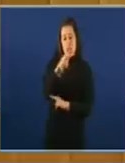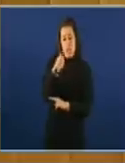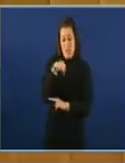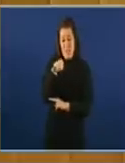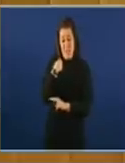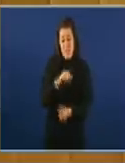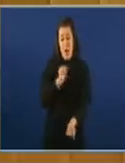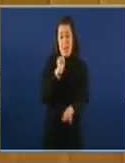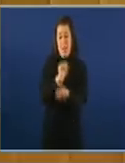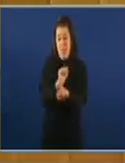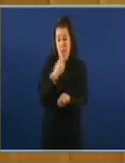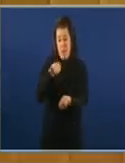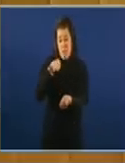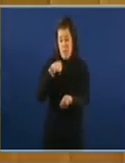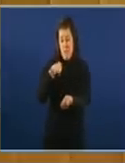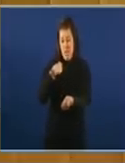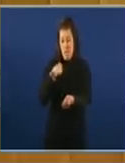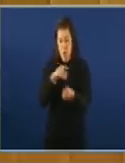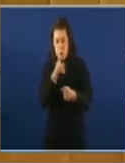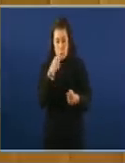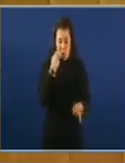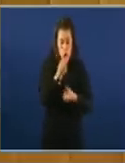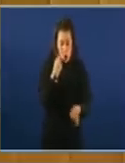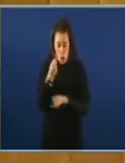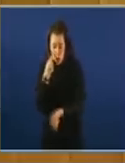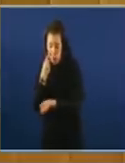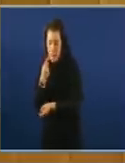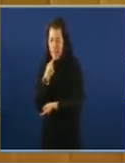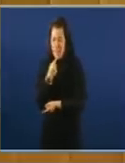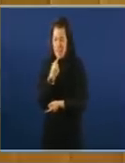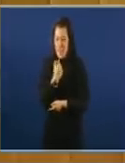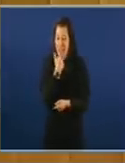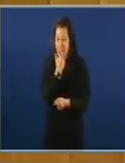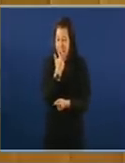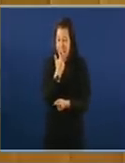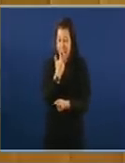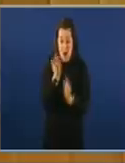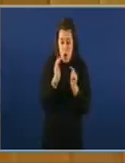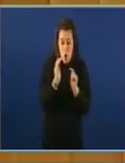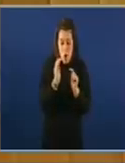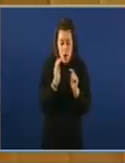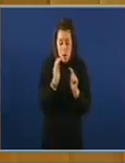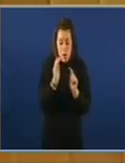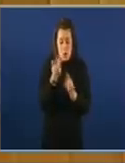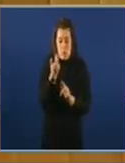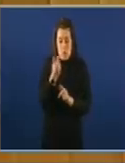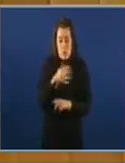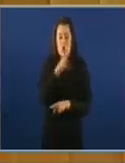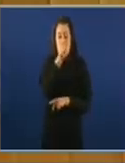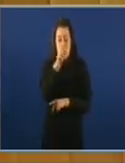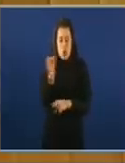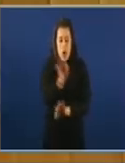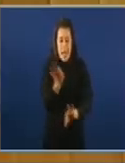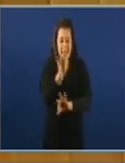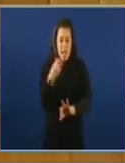Dorado que seguiu todos os seus movimentos di non atopamos indicios de delito nin nas escoitas nin nas fotografías Non hai